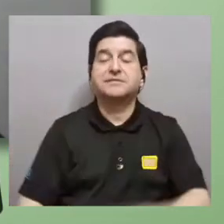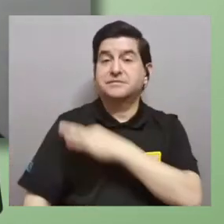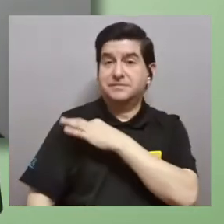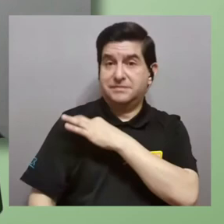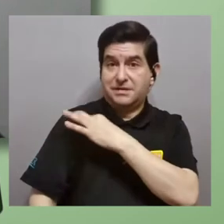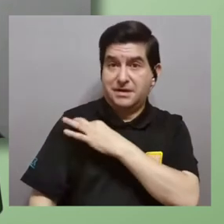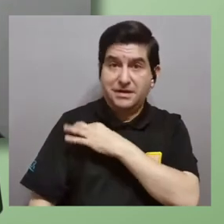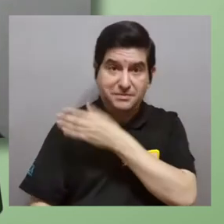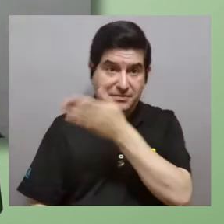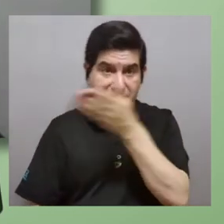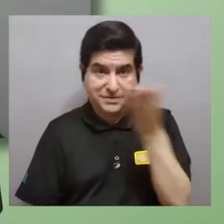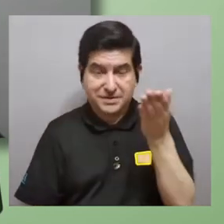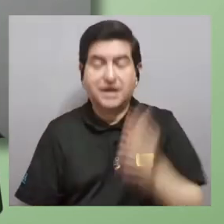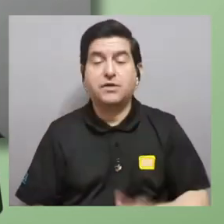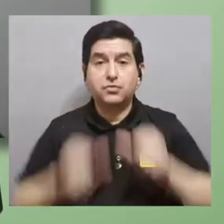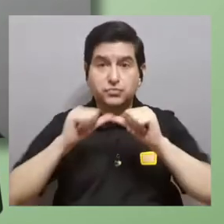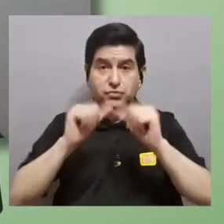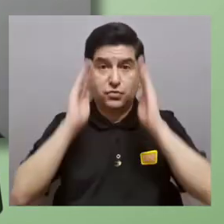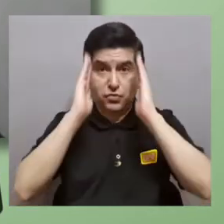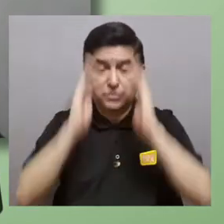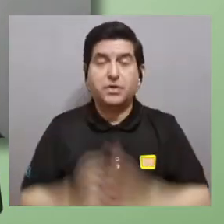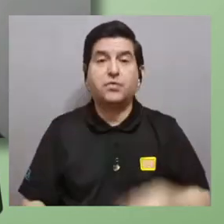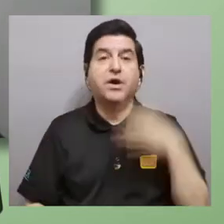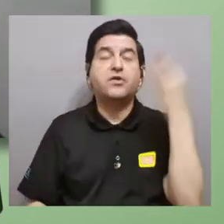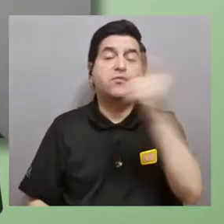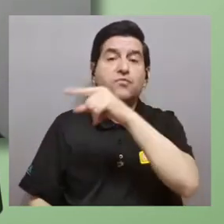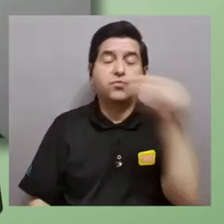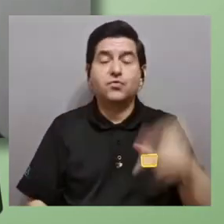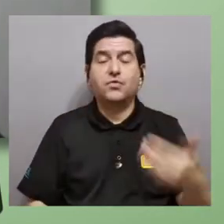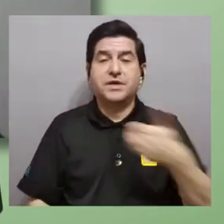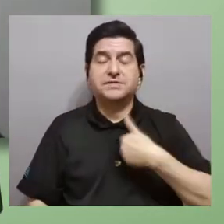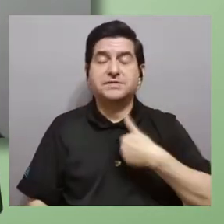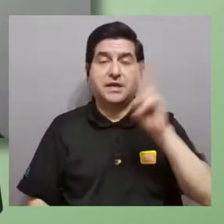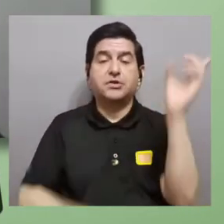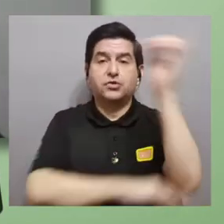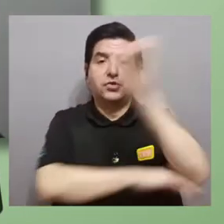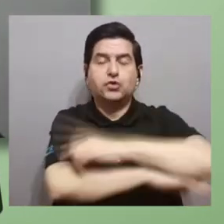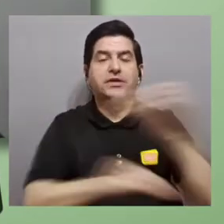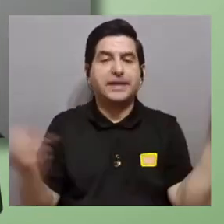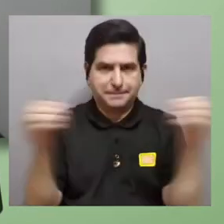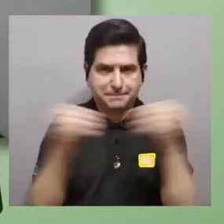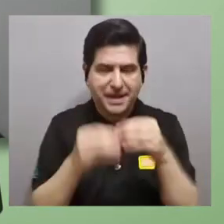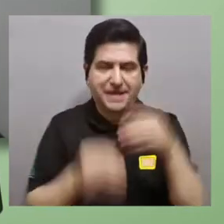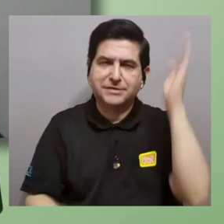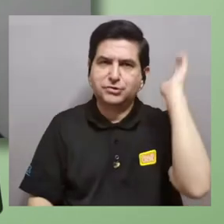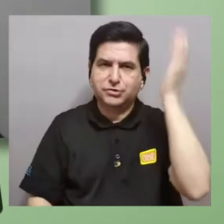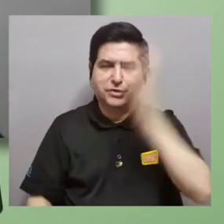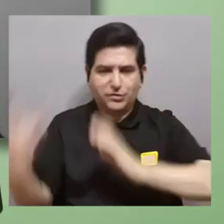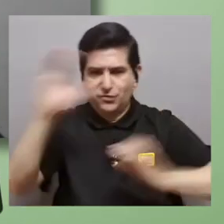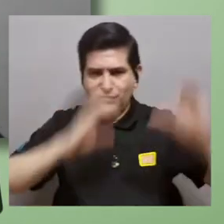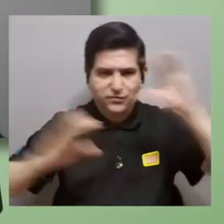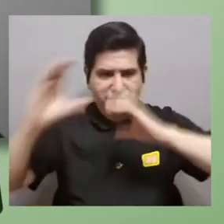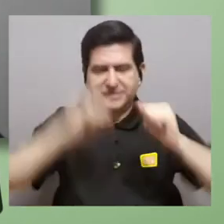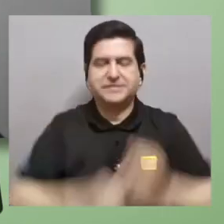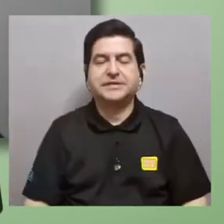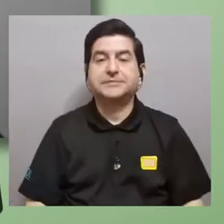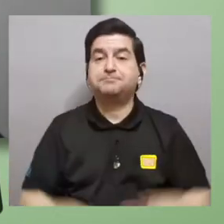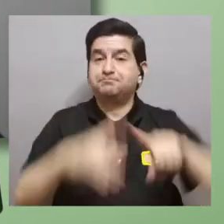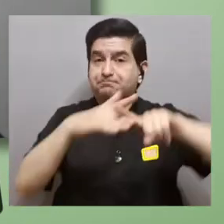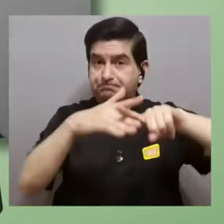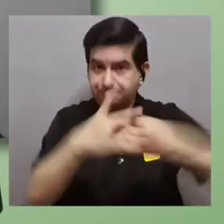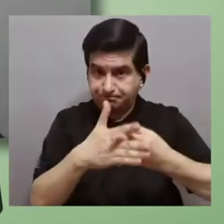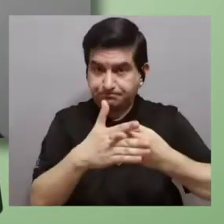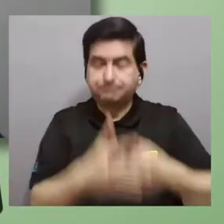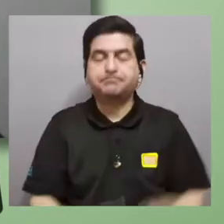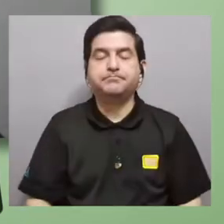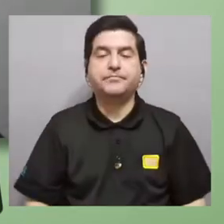les invitamos a que nos sigan viendo las próximas semanas todavía nos quedan dos fechas más de conferencias científicas pues